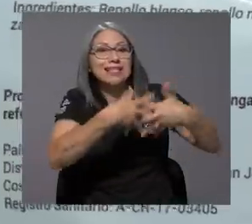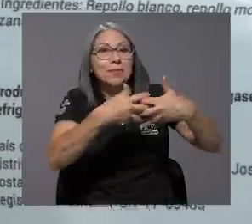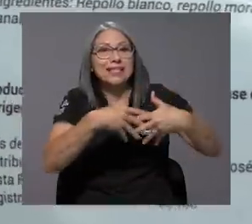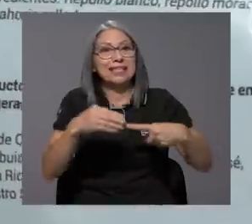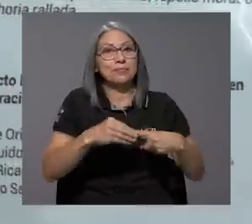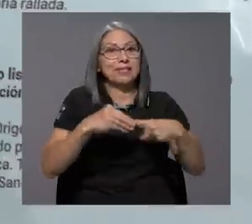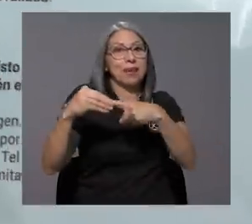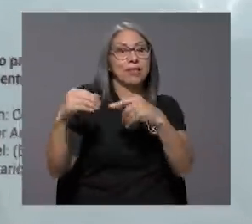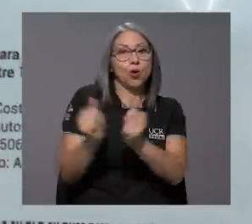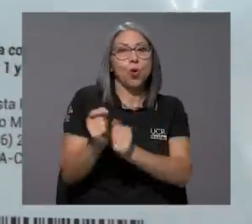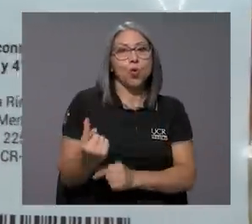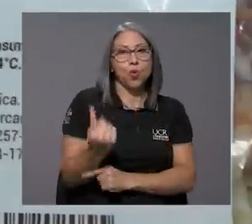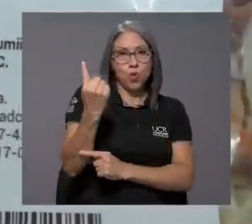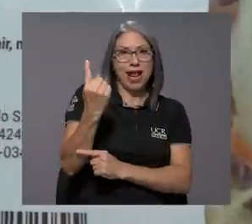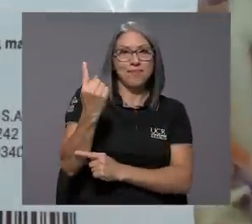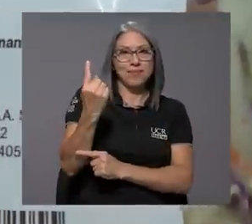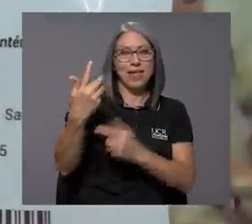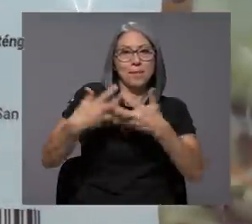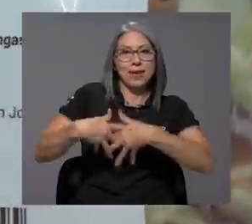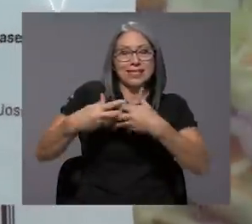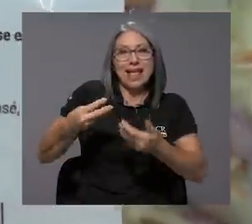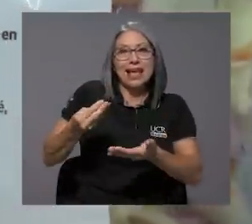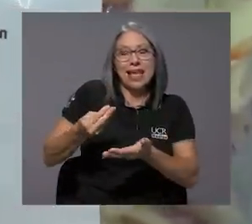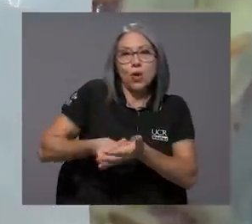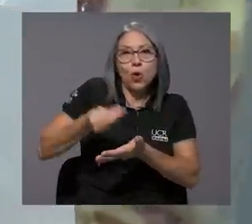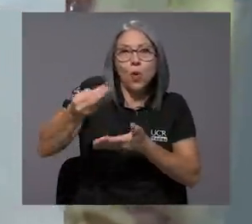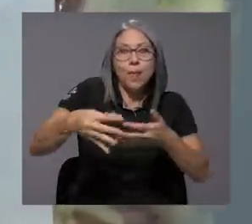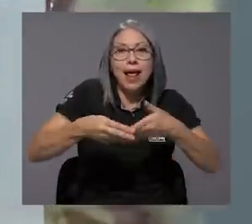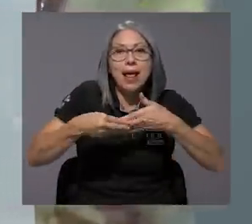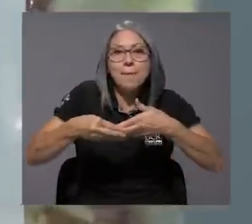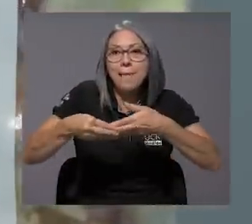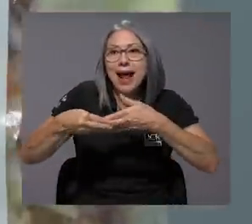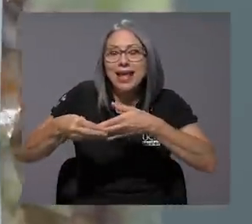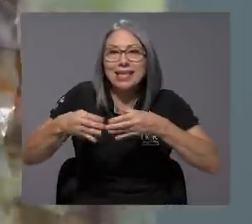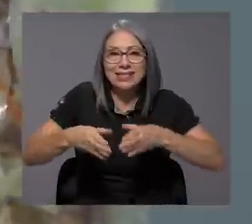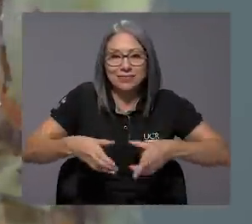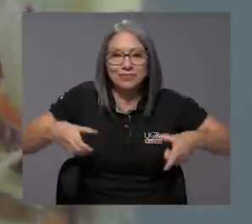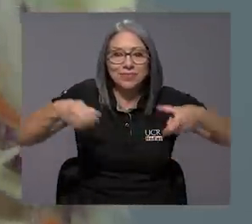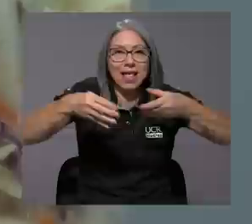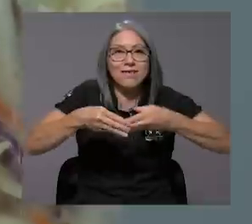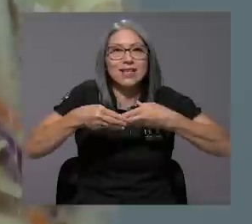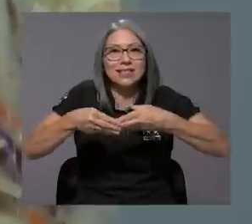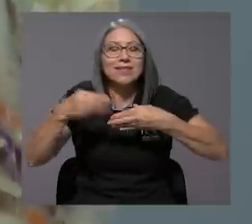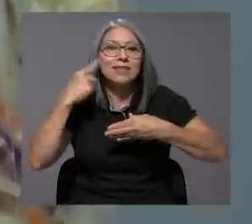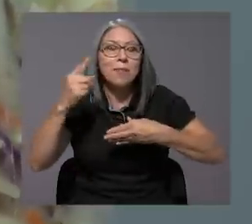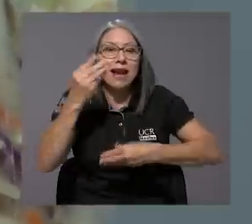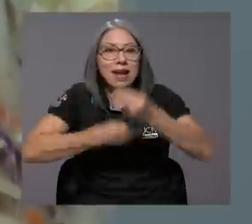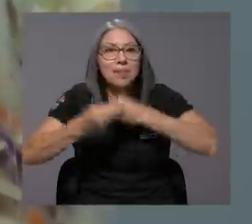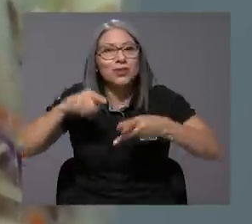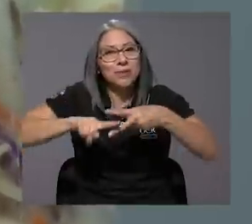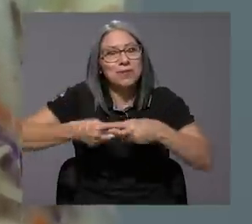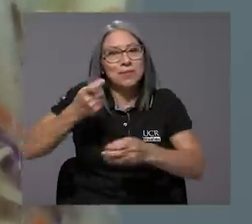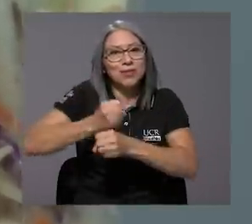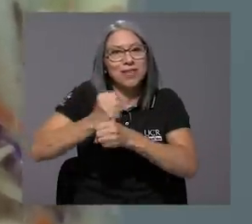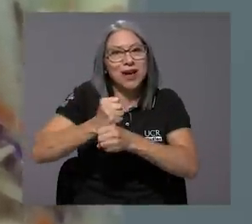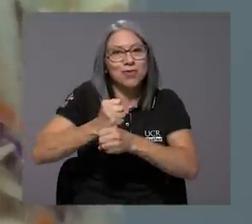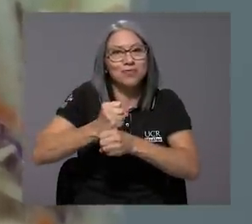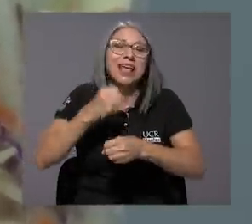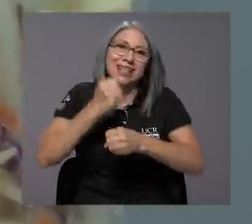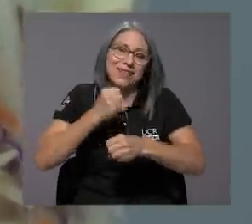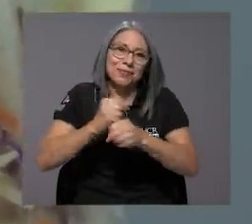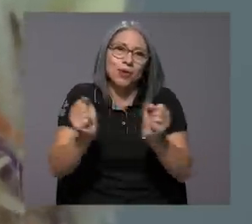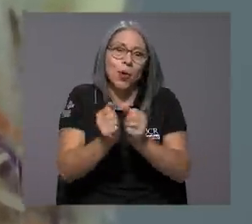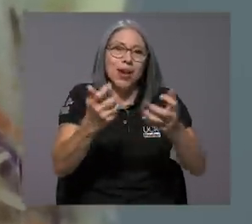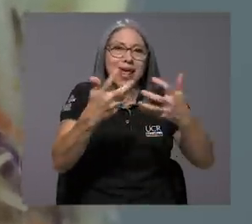empresas y en particular con una que es la que importa empaques flexibles para alimentos, empezamos un trabajo, entonces